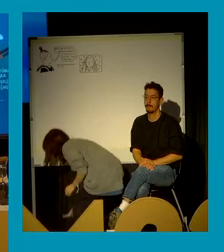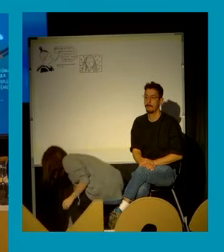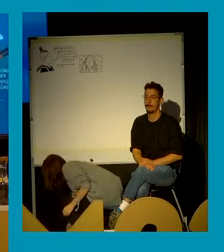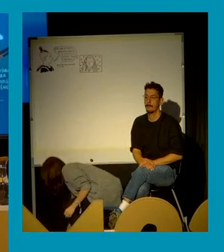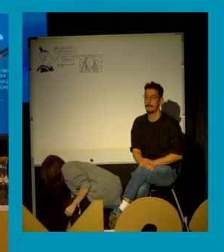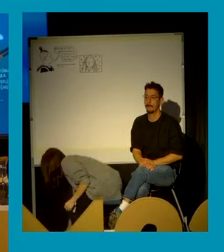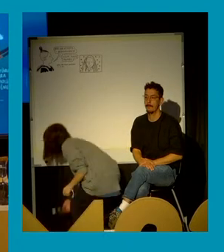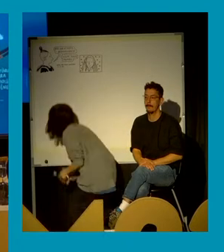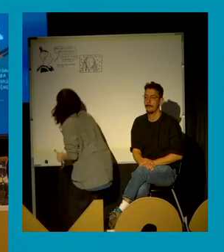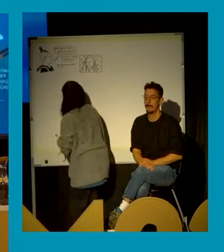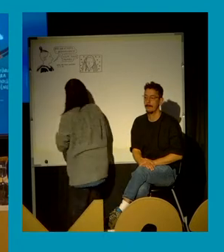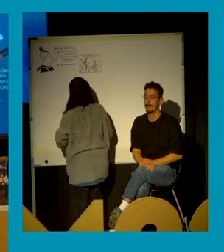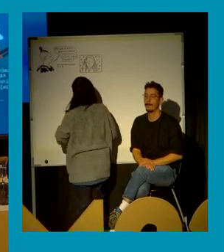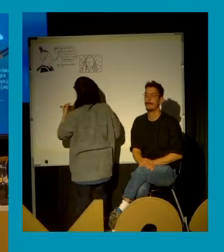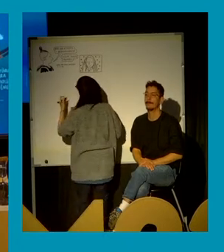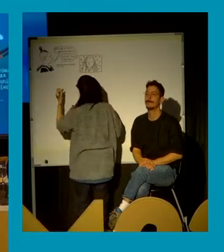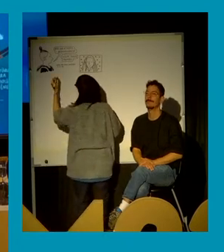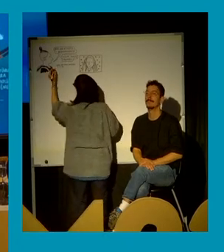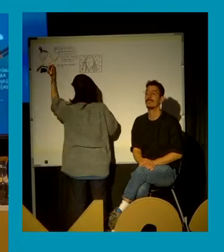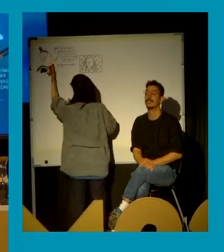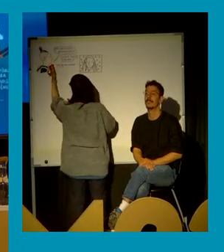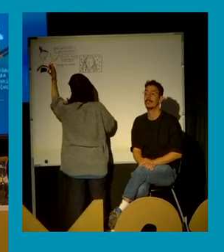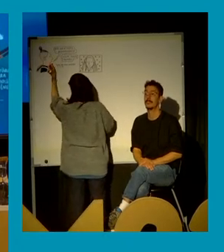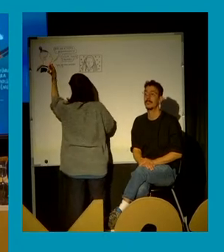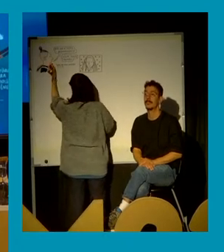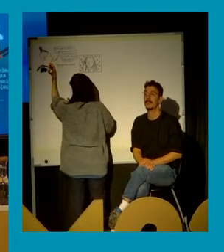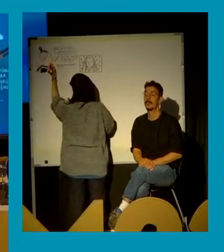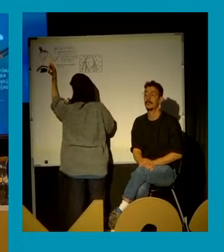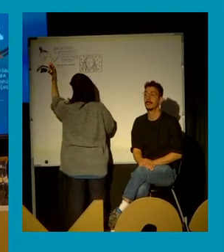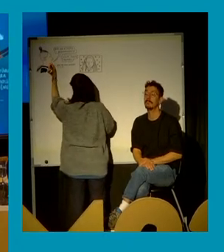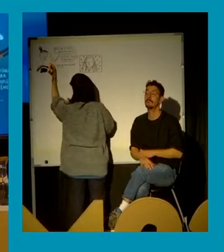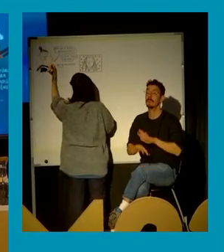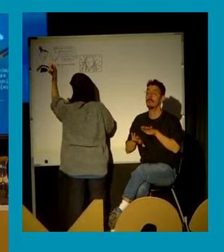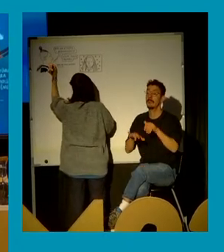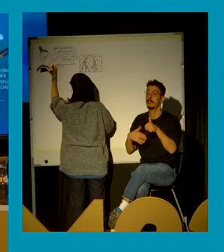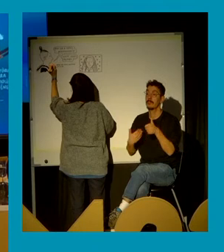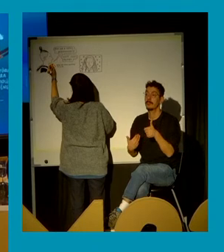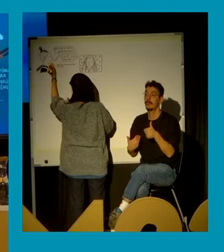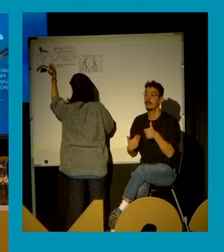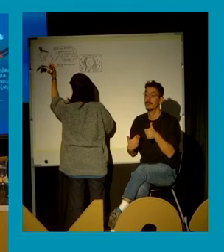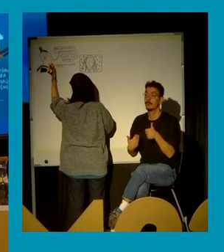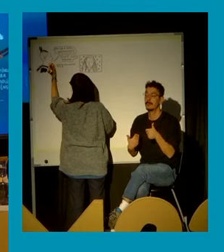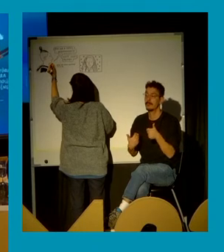Bueno, quan estava pensant aquí, el encargo era hablar un poco sobre